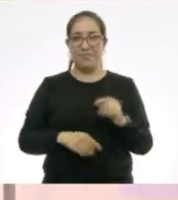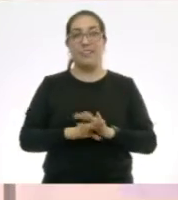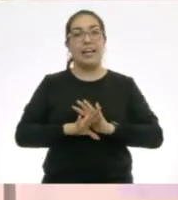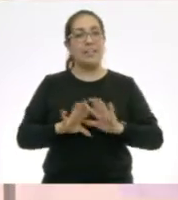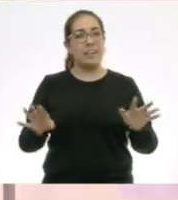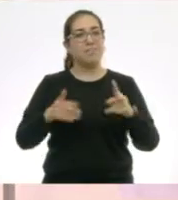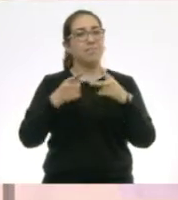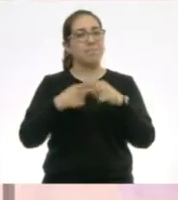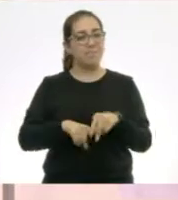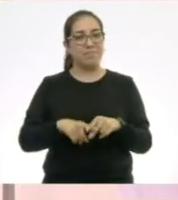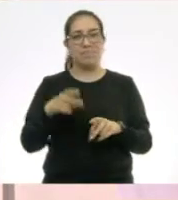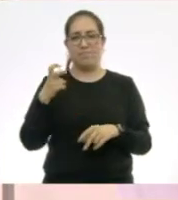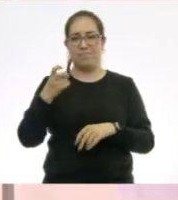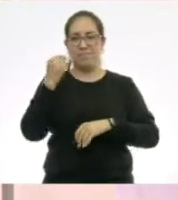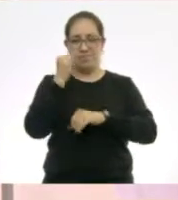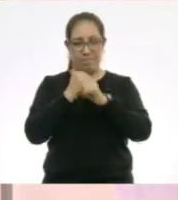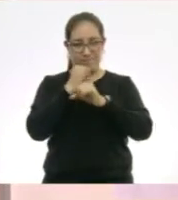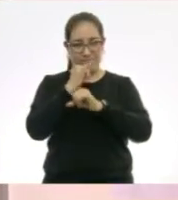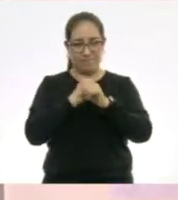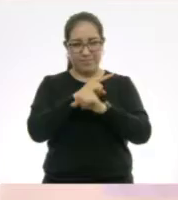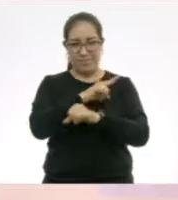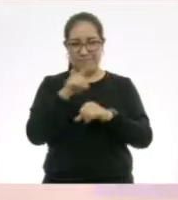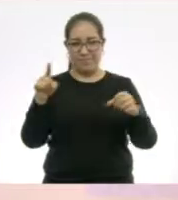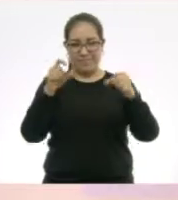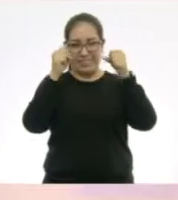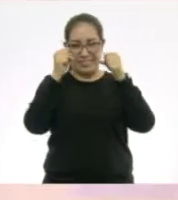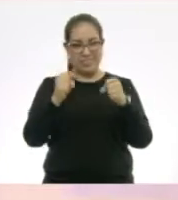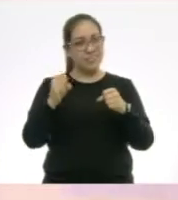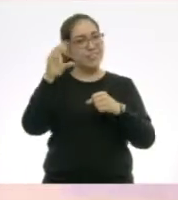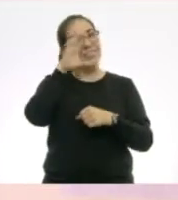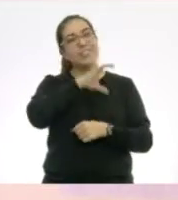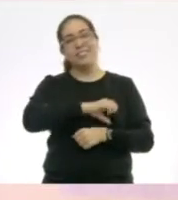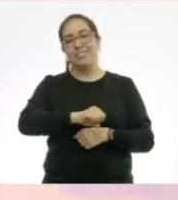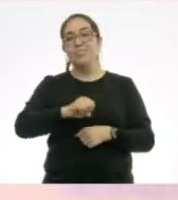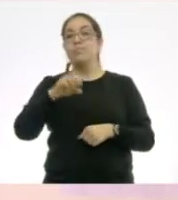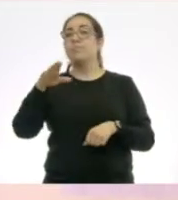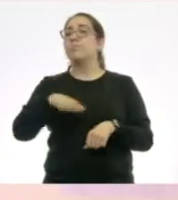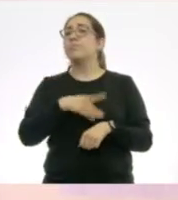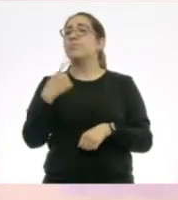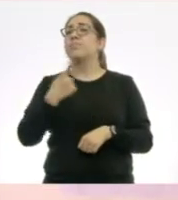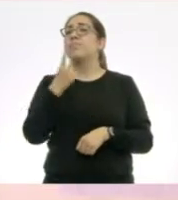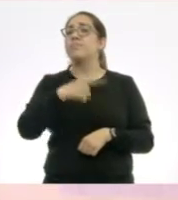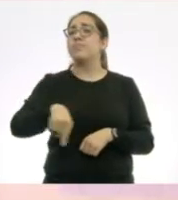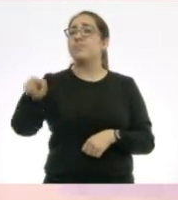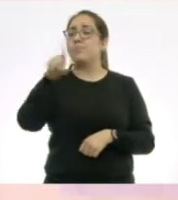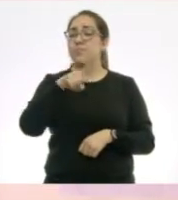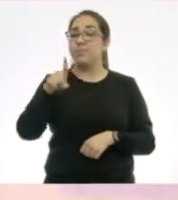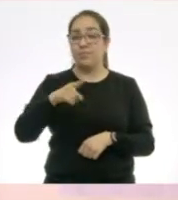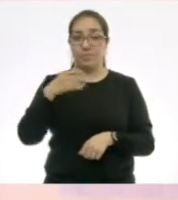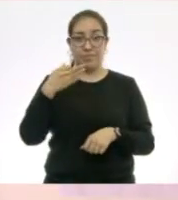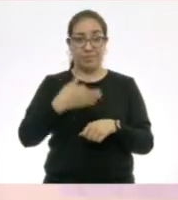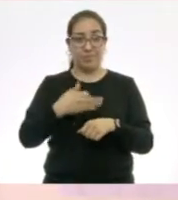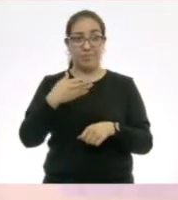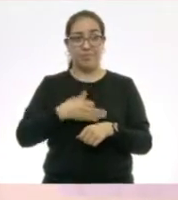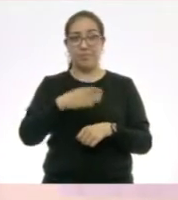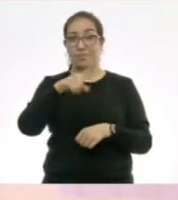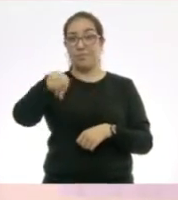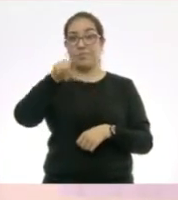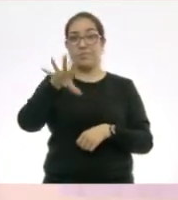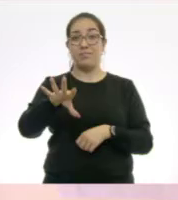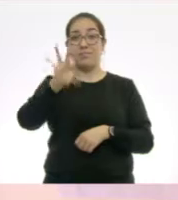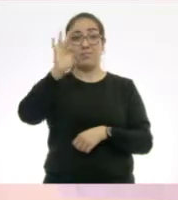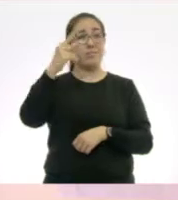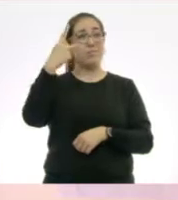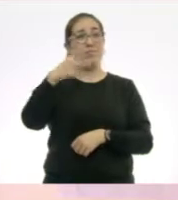inicio a esta investigación. Seguramente a ustedes les va a encantar porque ustedes en esta ocasión van a elegir su